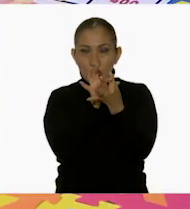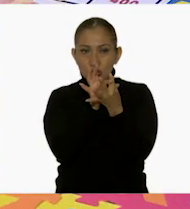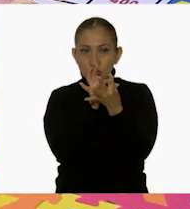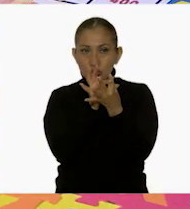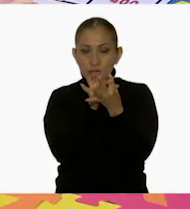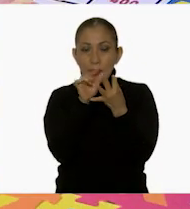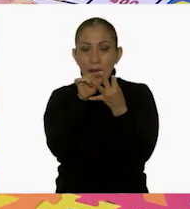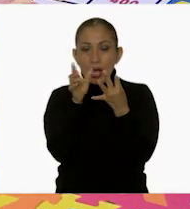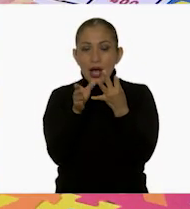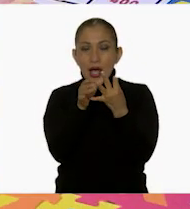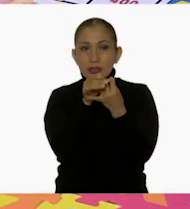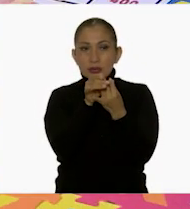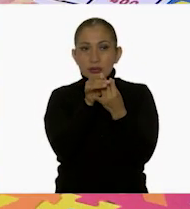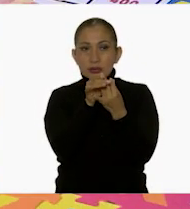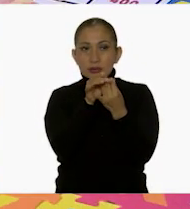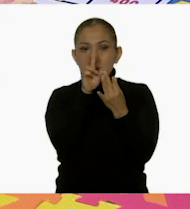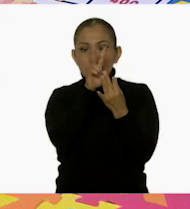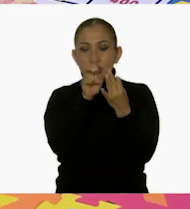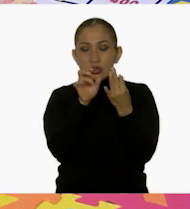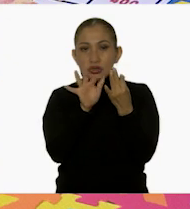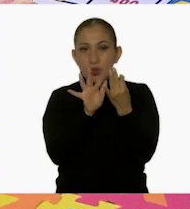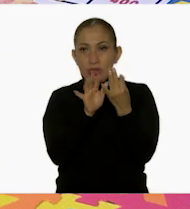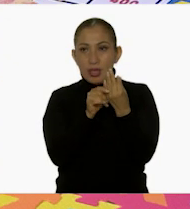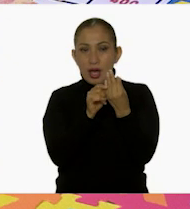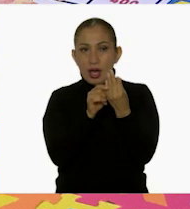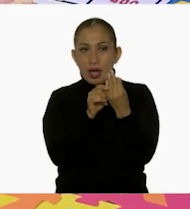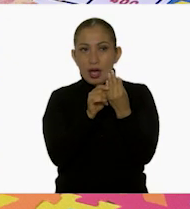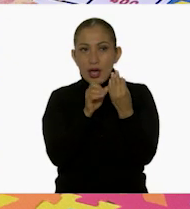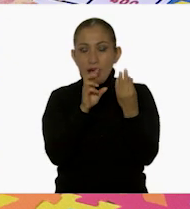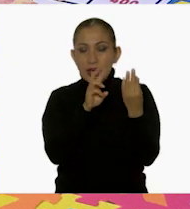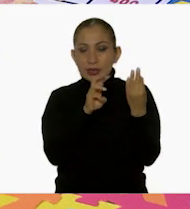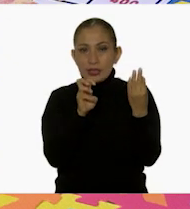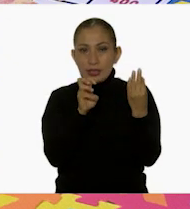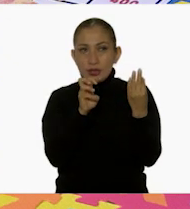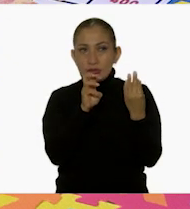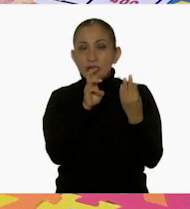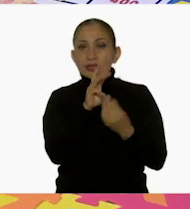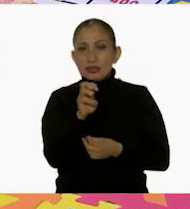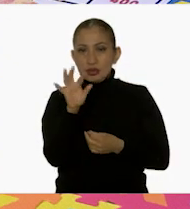250, 300, 350.